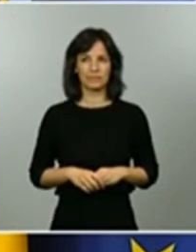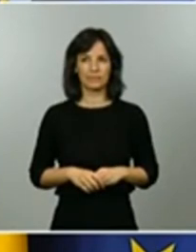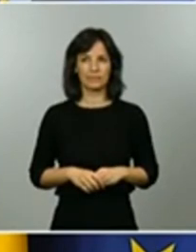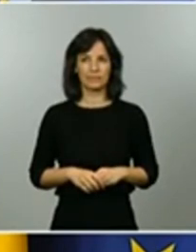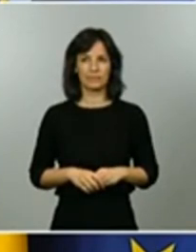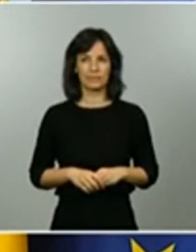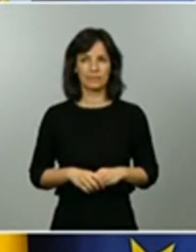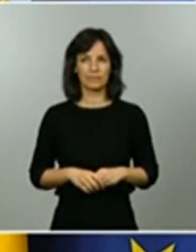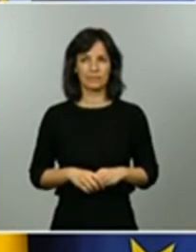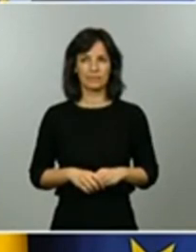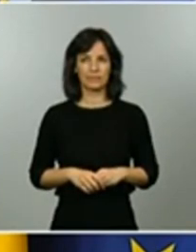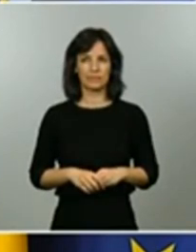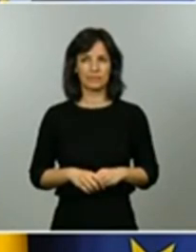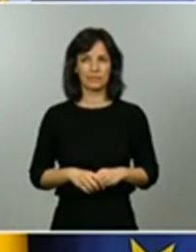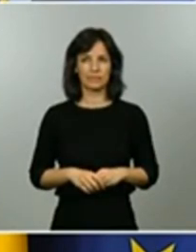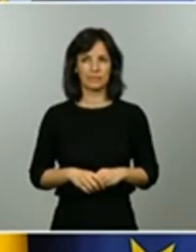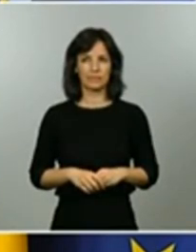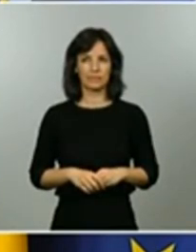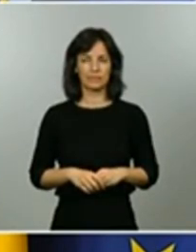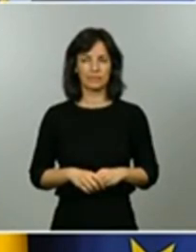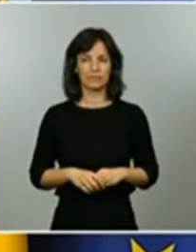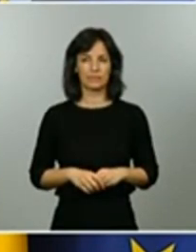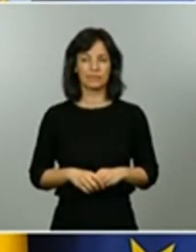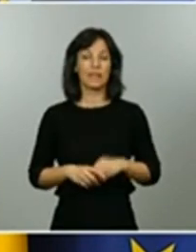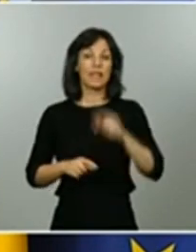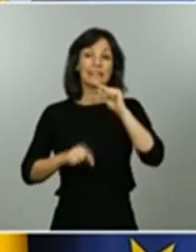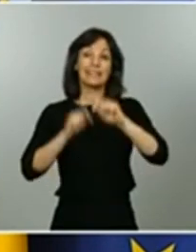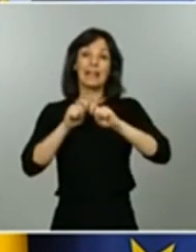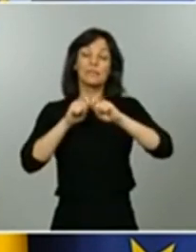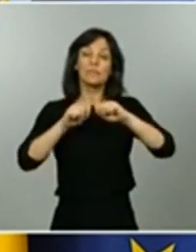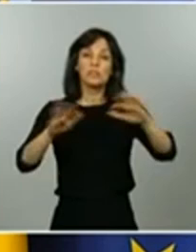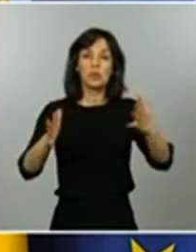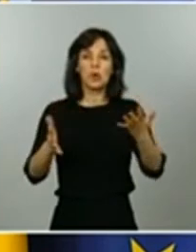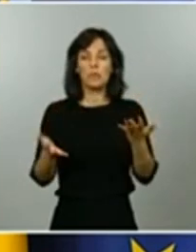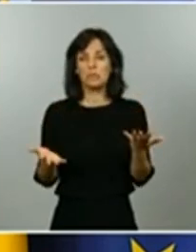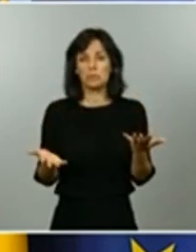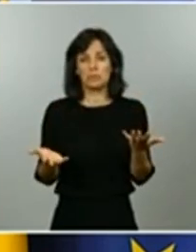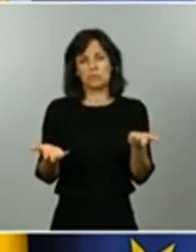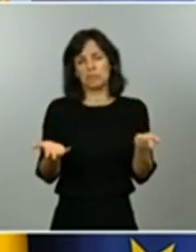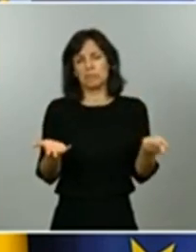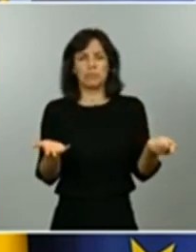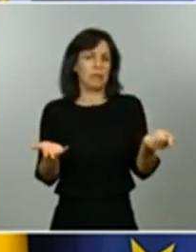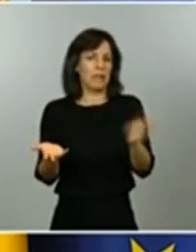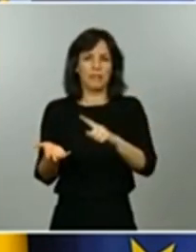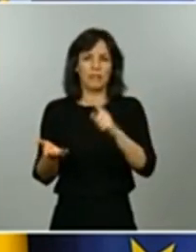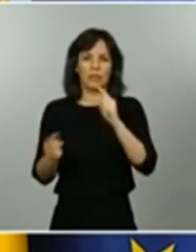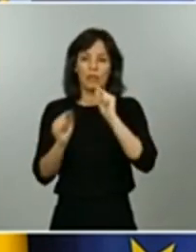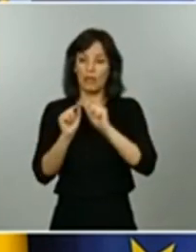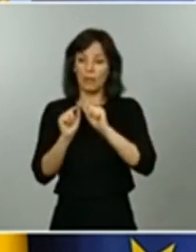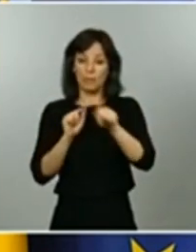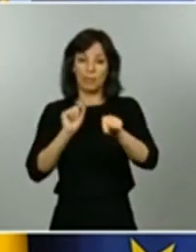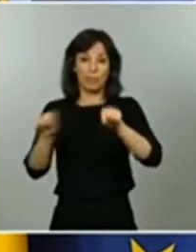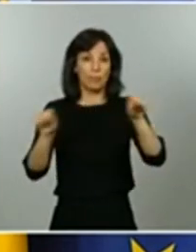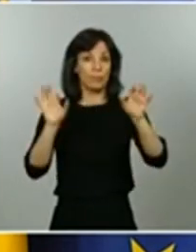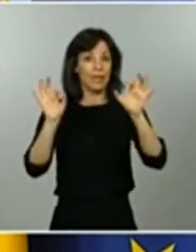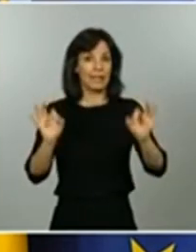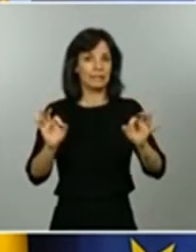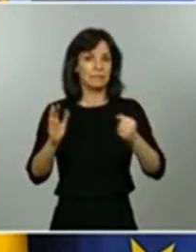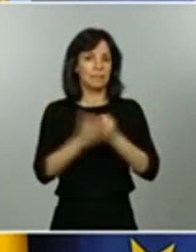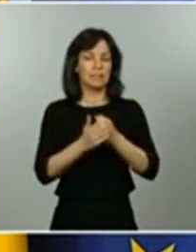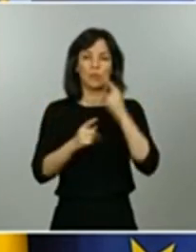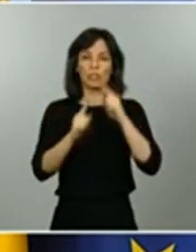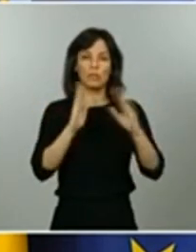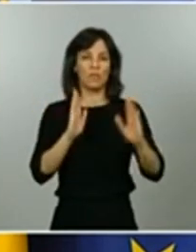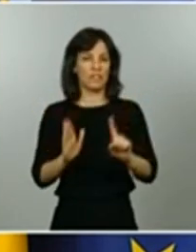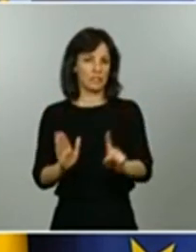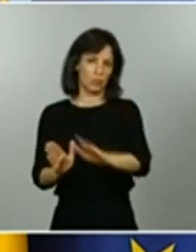hay grandes diferencias el nivel de transmisión tiene que ser el que tiene que ser para permitir el cambio de fase pero sí que es cierto que el volumen